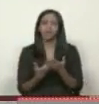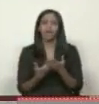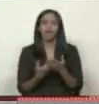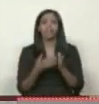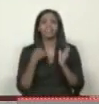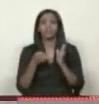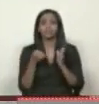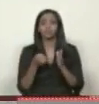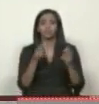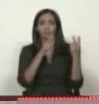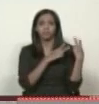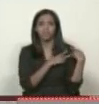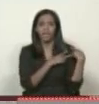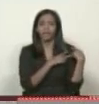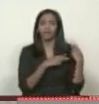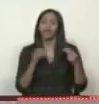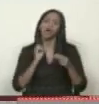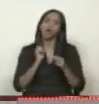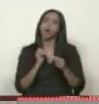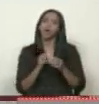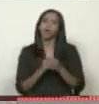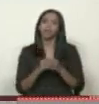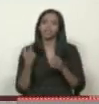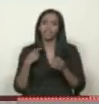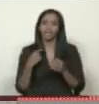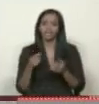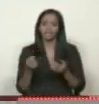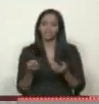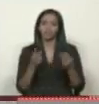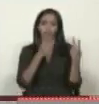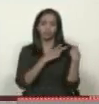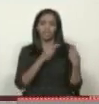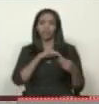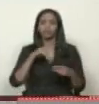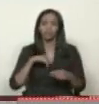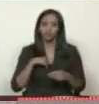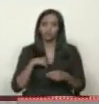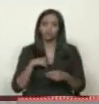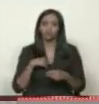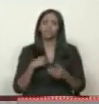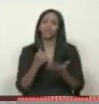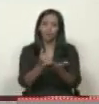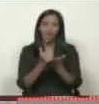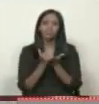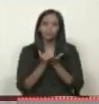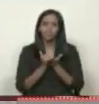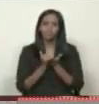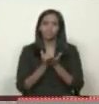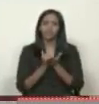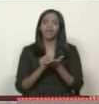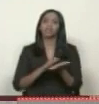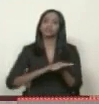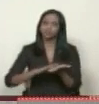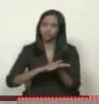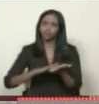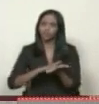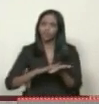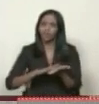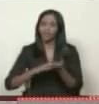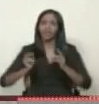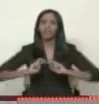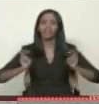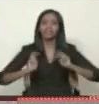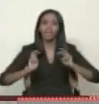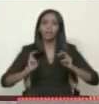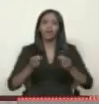o que tenga que ver con nosotros, que nos ayude a solucionar el tema de la